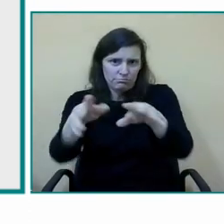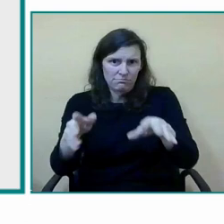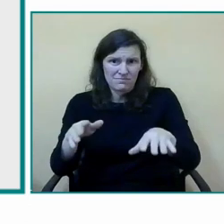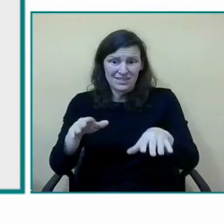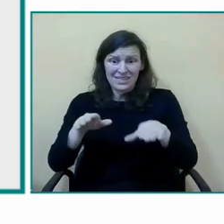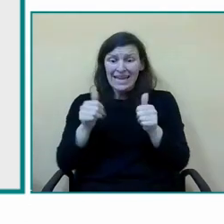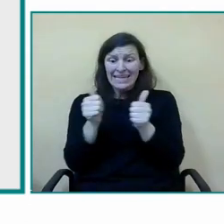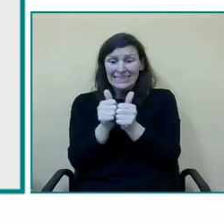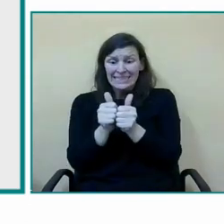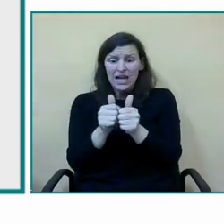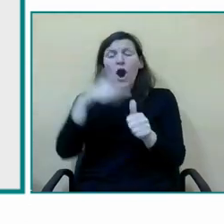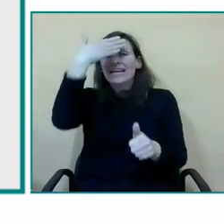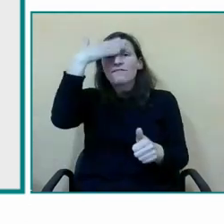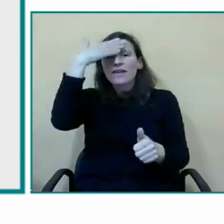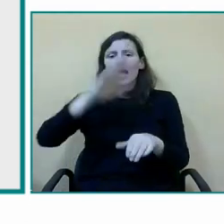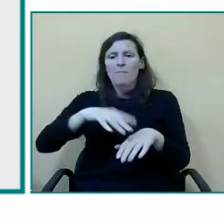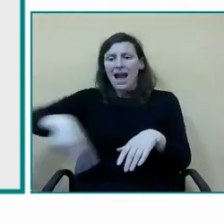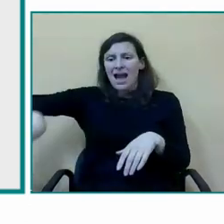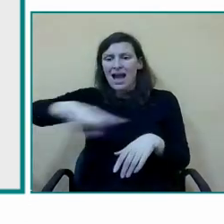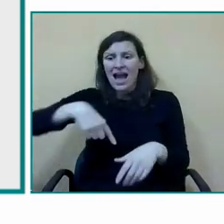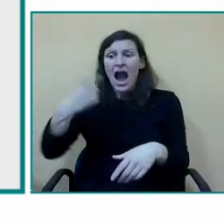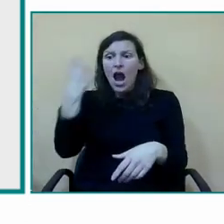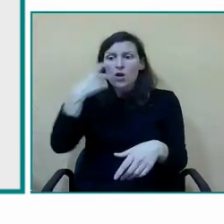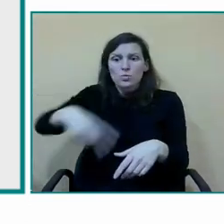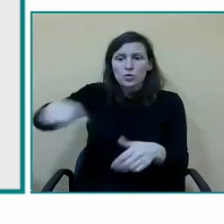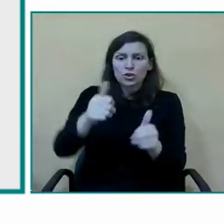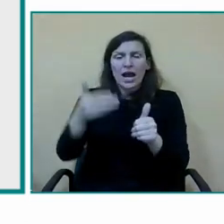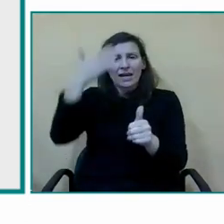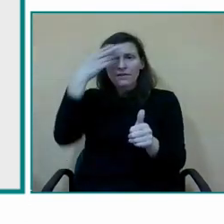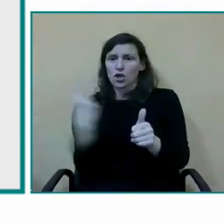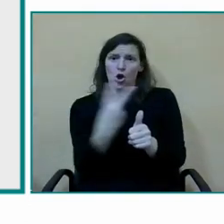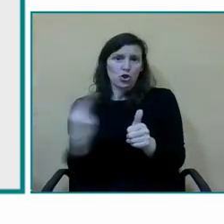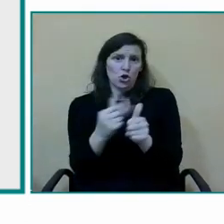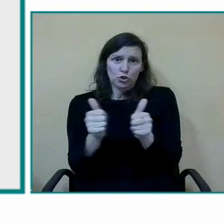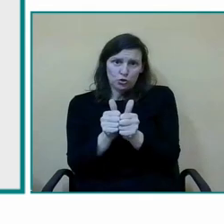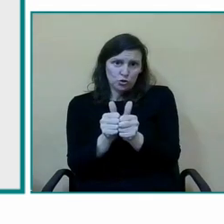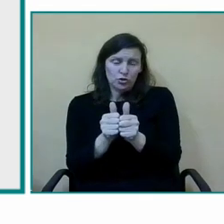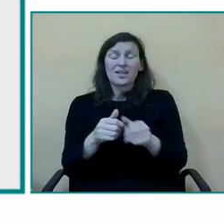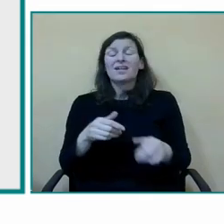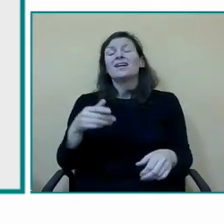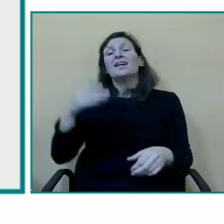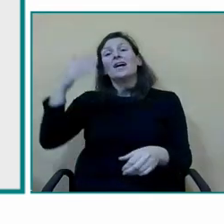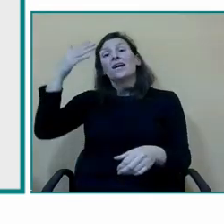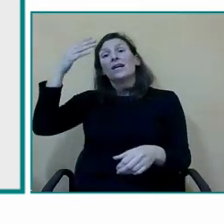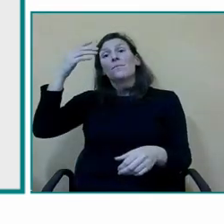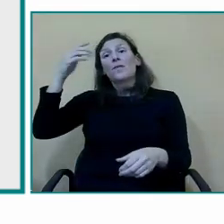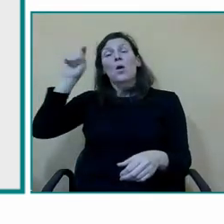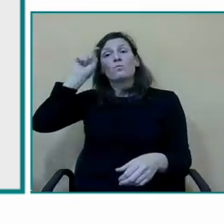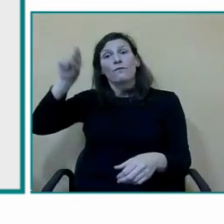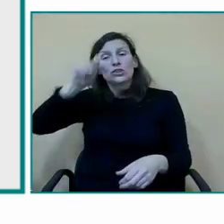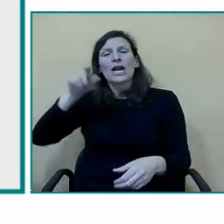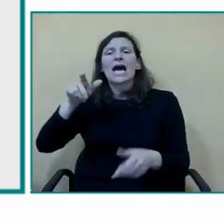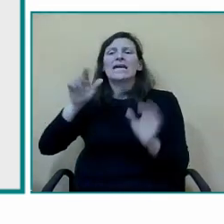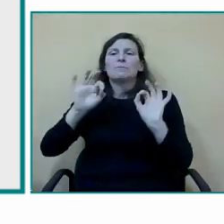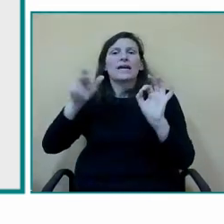hay que remarcarlo bien la doctora especialista en audición y lenguaje tiene un conocimiento en lengua de signos sistemas